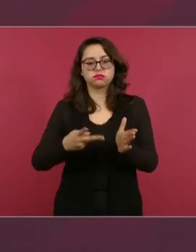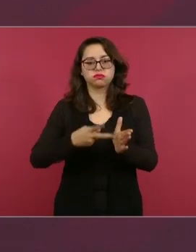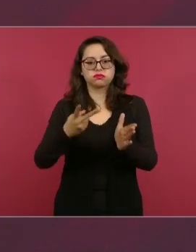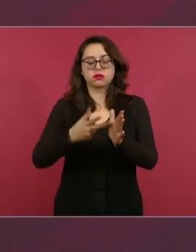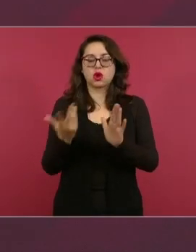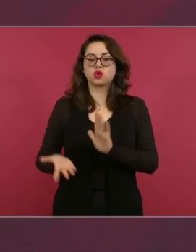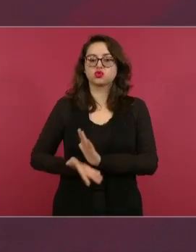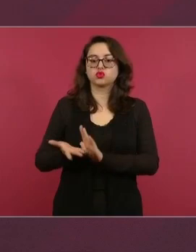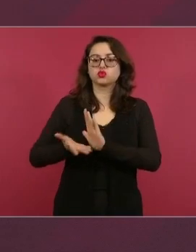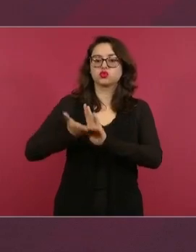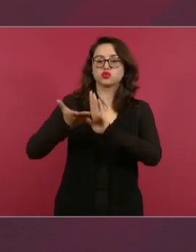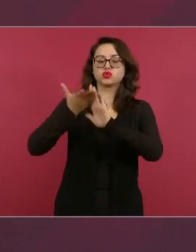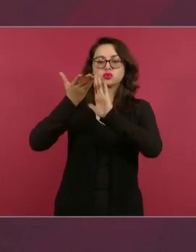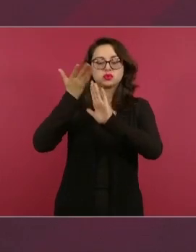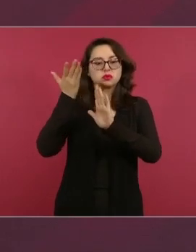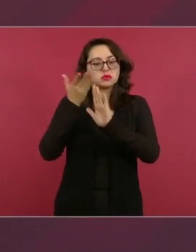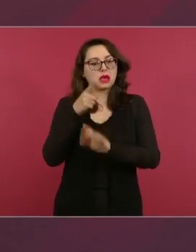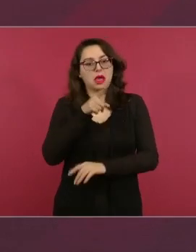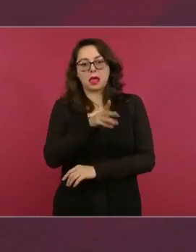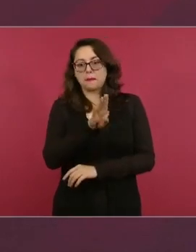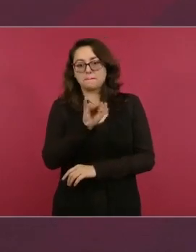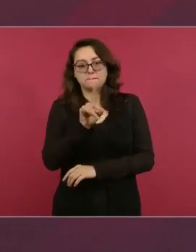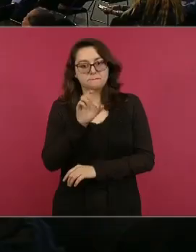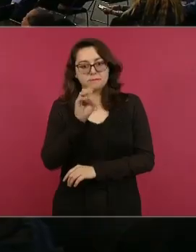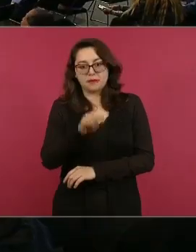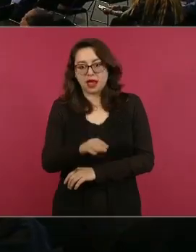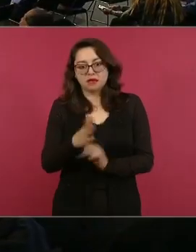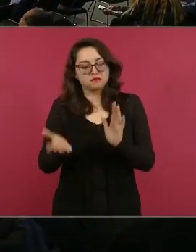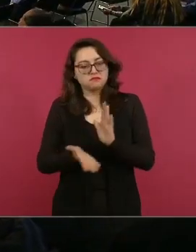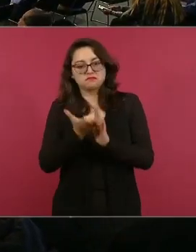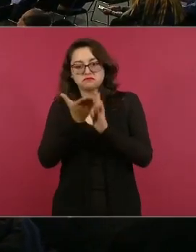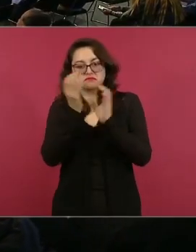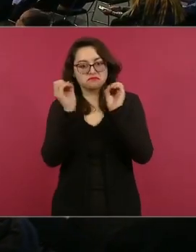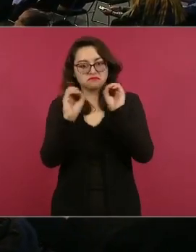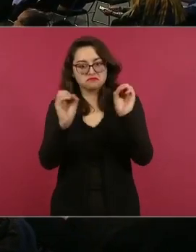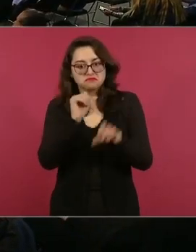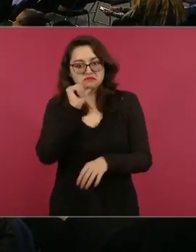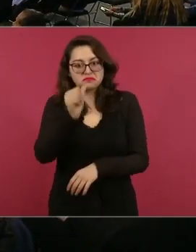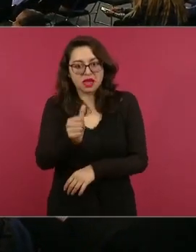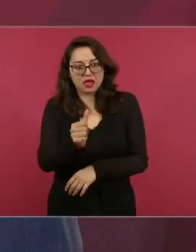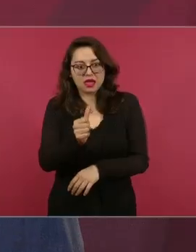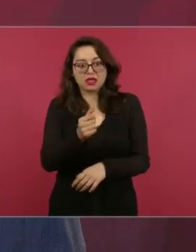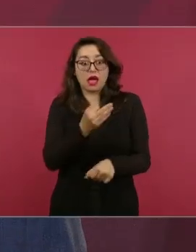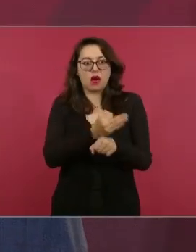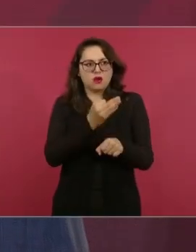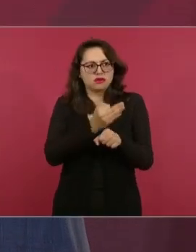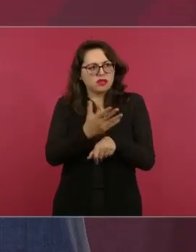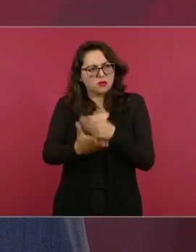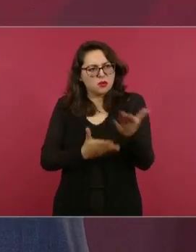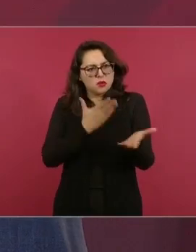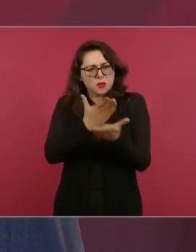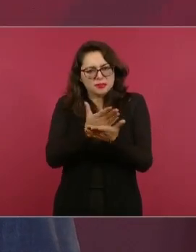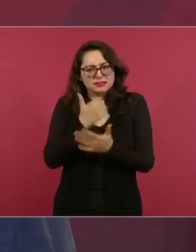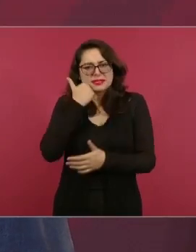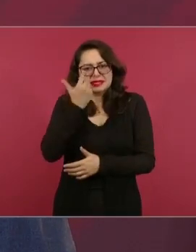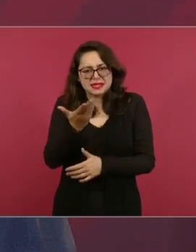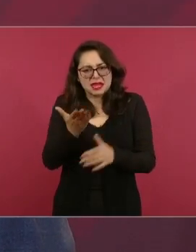no está todavía construido es este